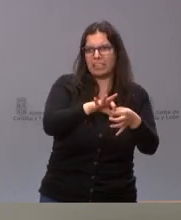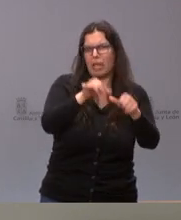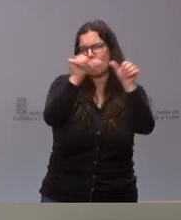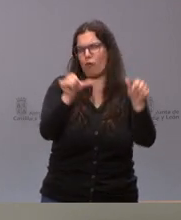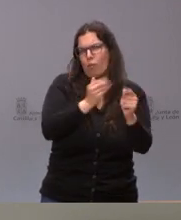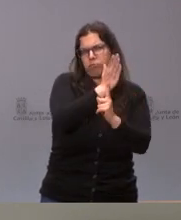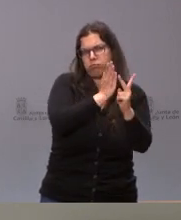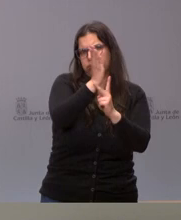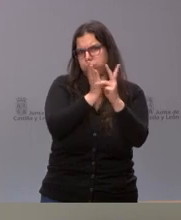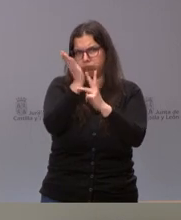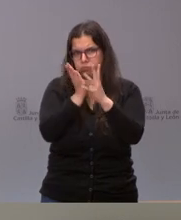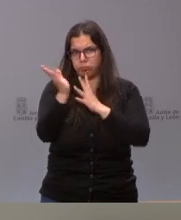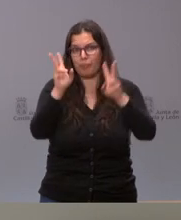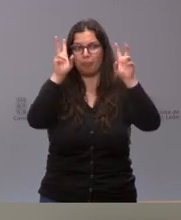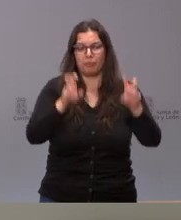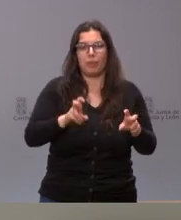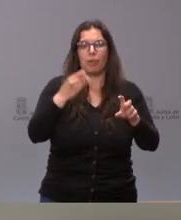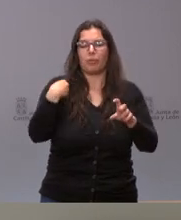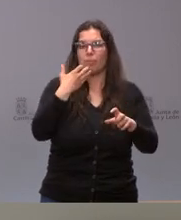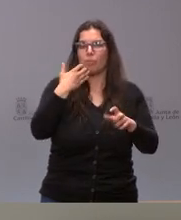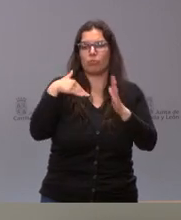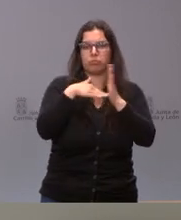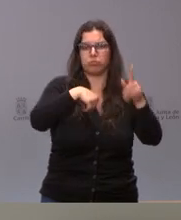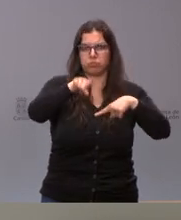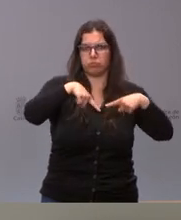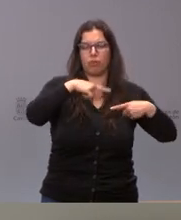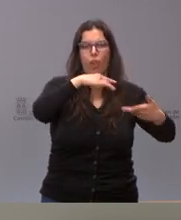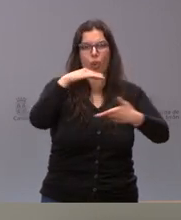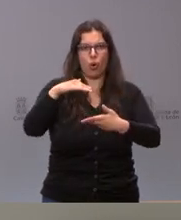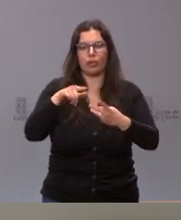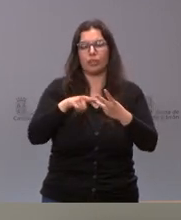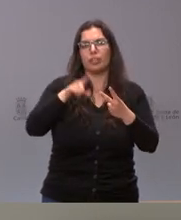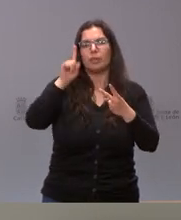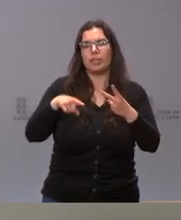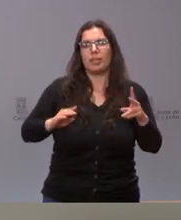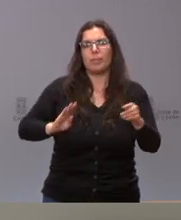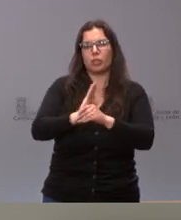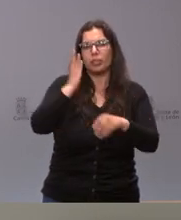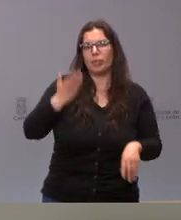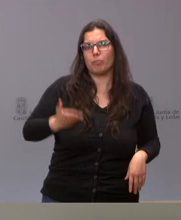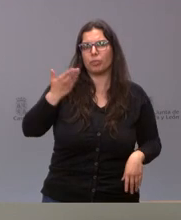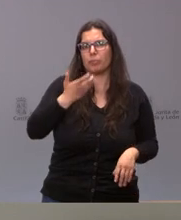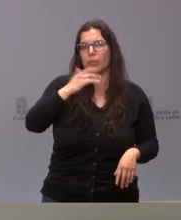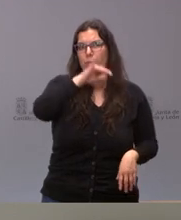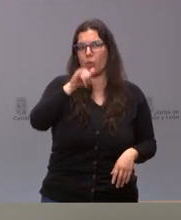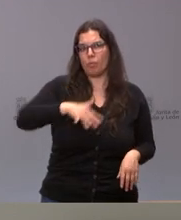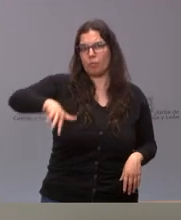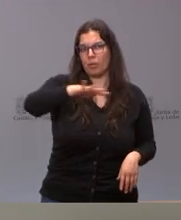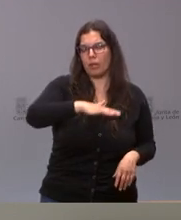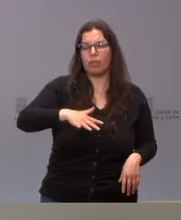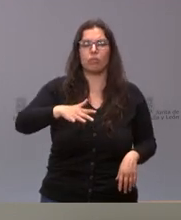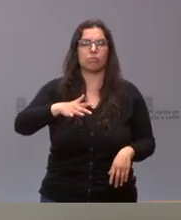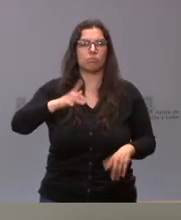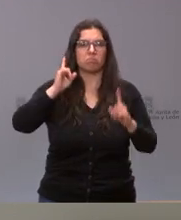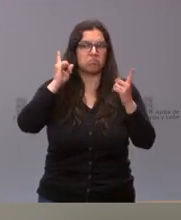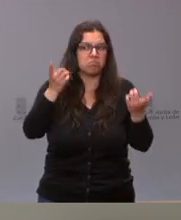tanto en el ámbito logístico que saben ustedes algunas de ellas como de inversiones relevantes en el Bierzo hay el caso de